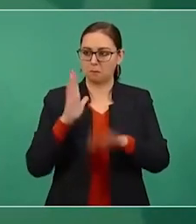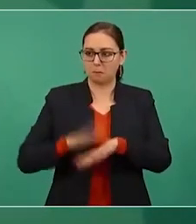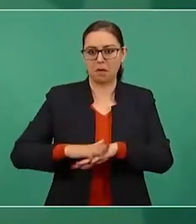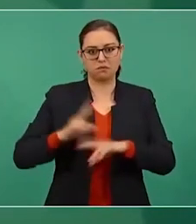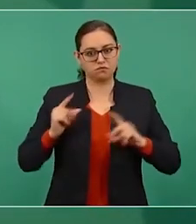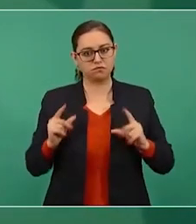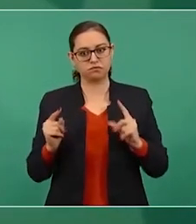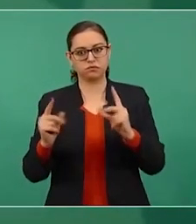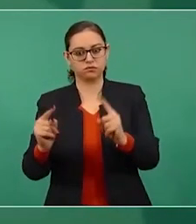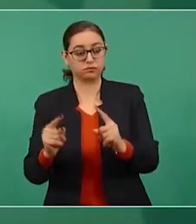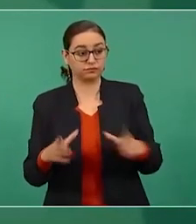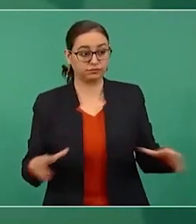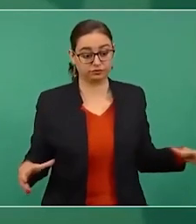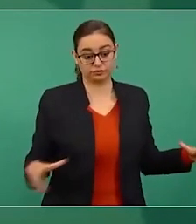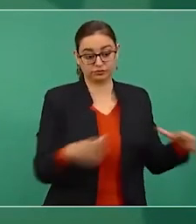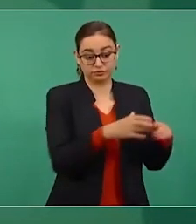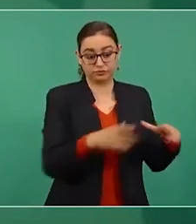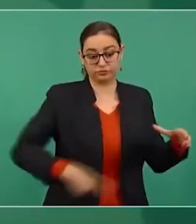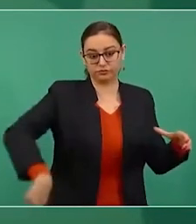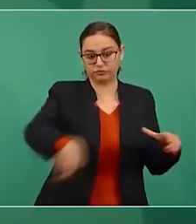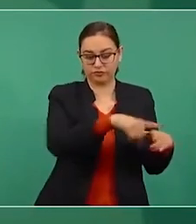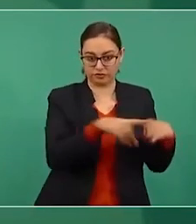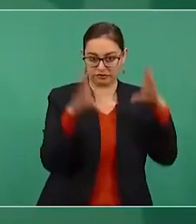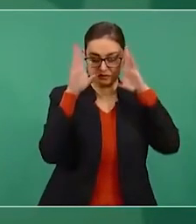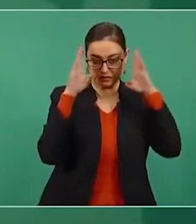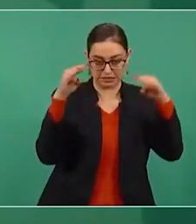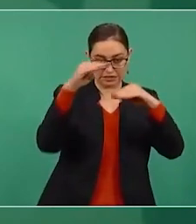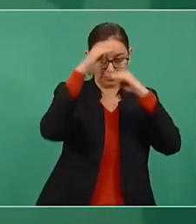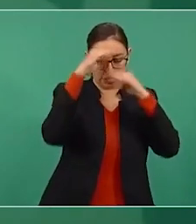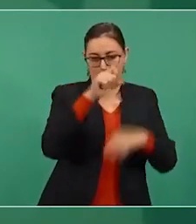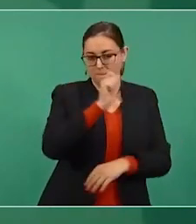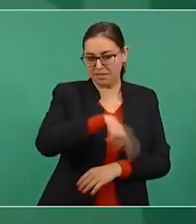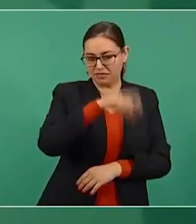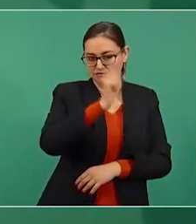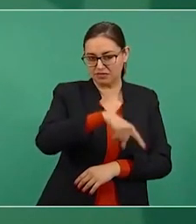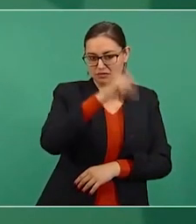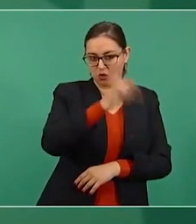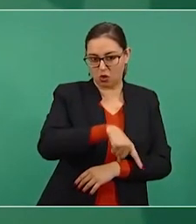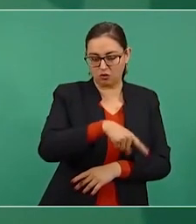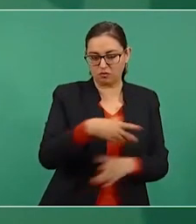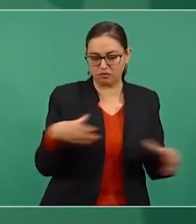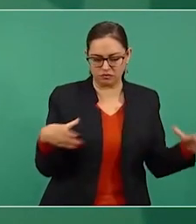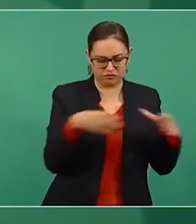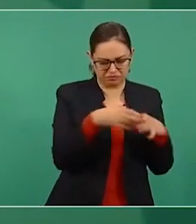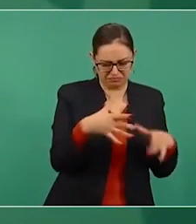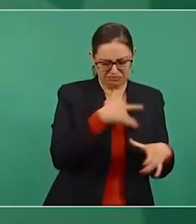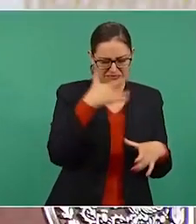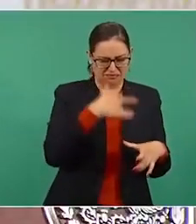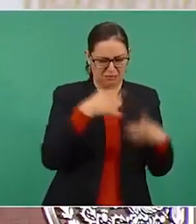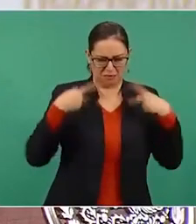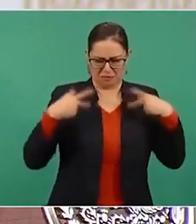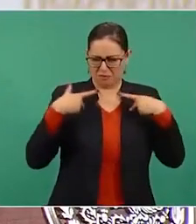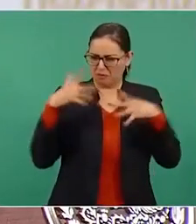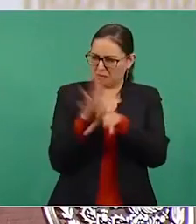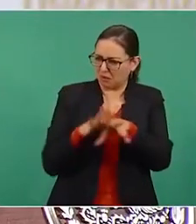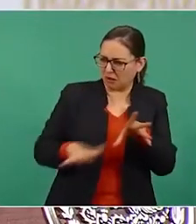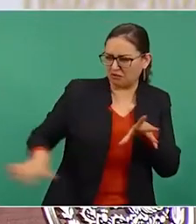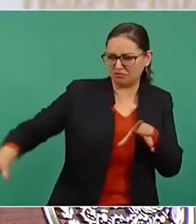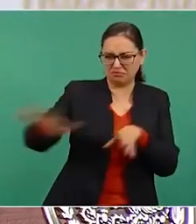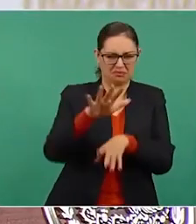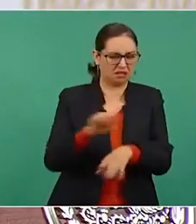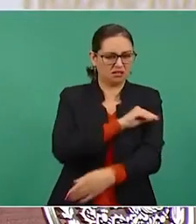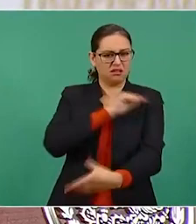para ellos el pueblo no existe, estaban formados así.